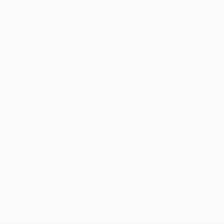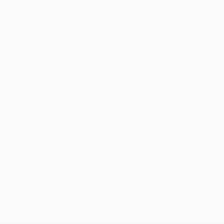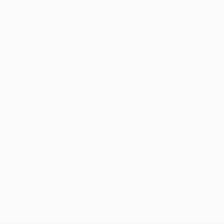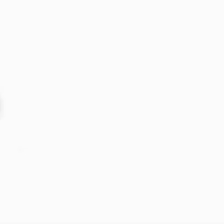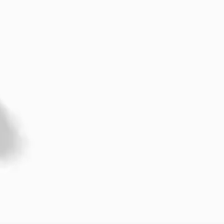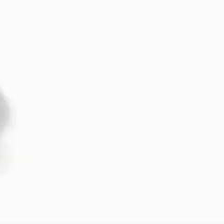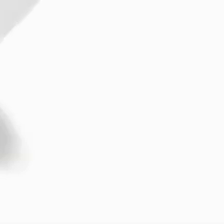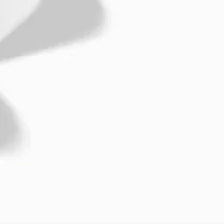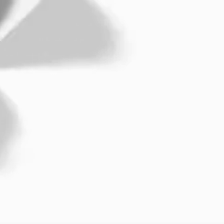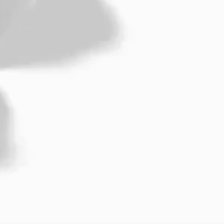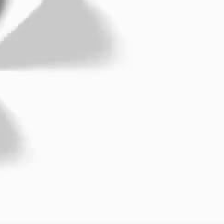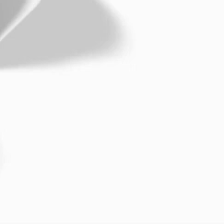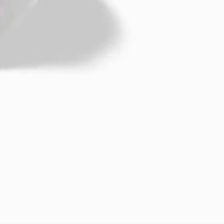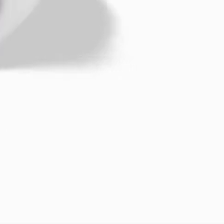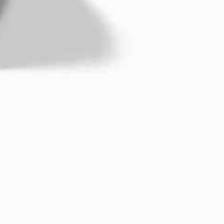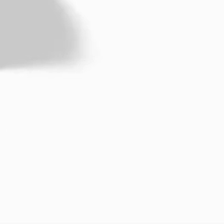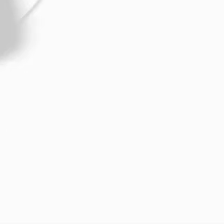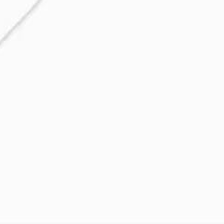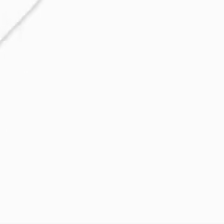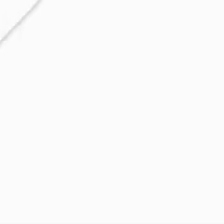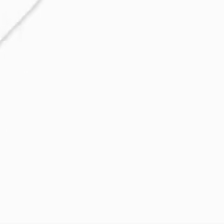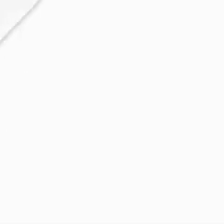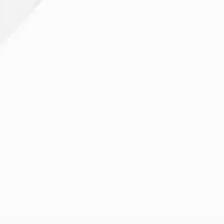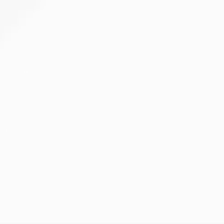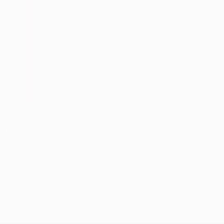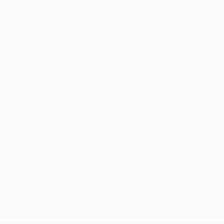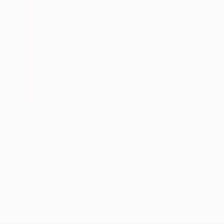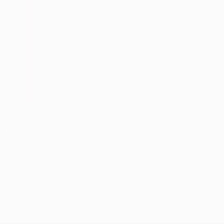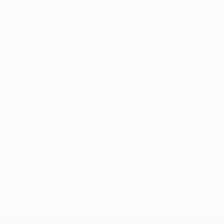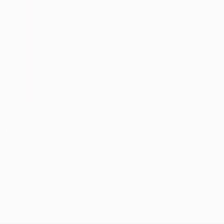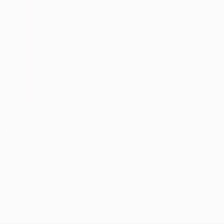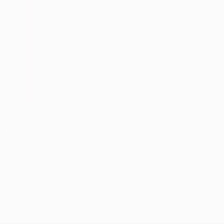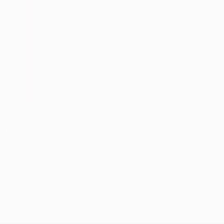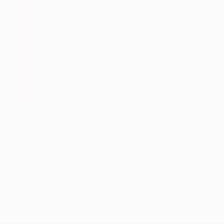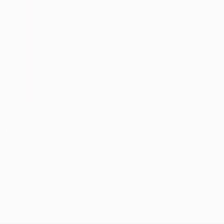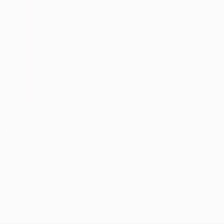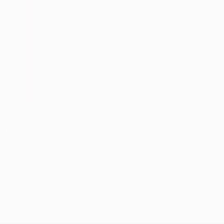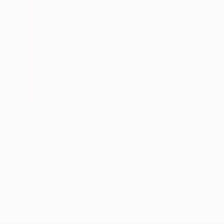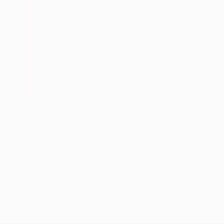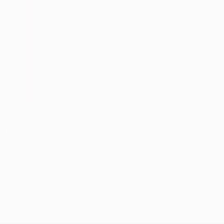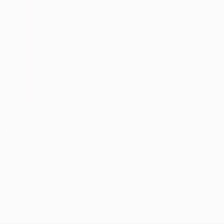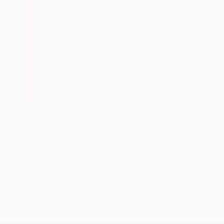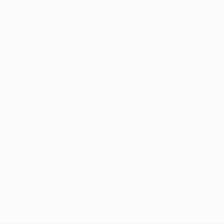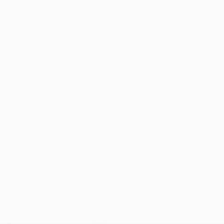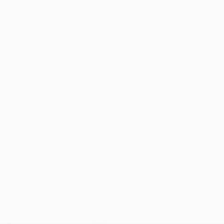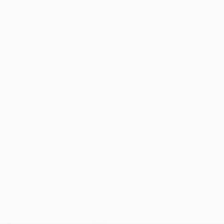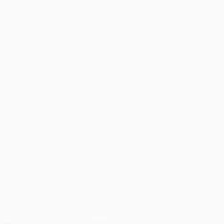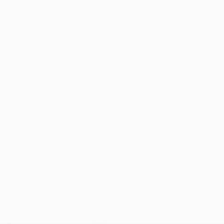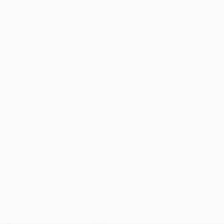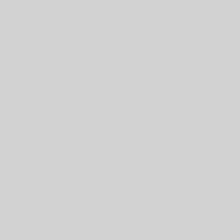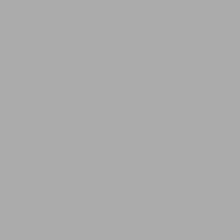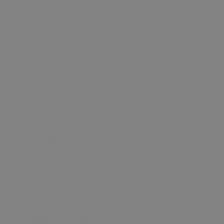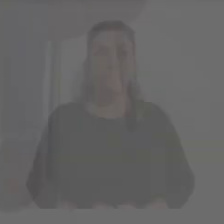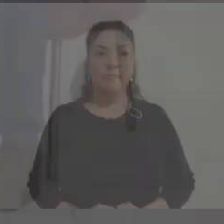Protagonistas de la vida democrática de Coahuila y de México, en comunicación directa con usted. La entrevista.